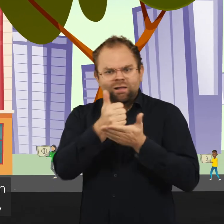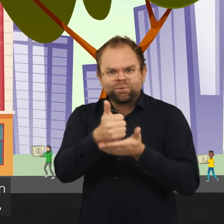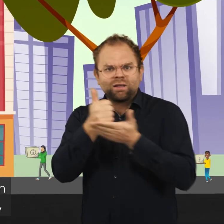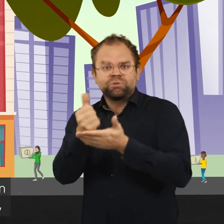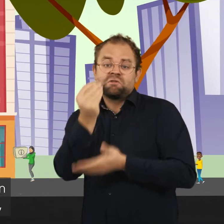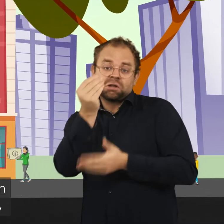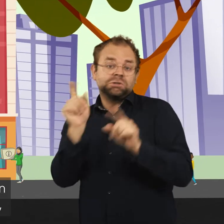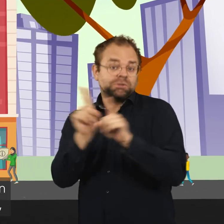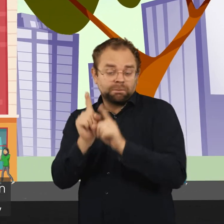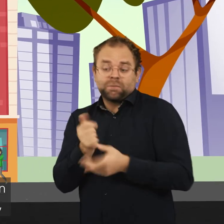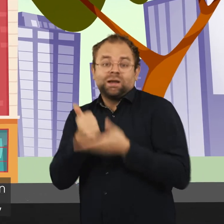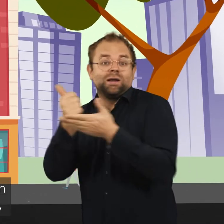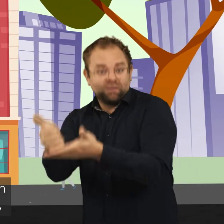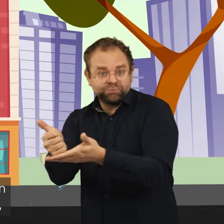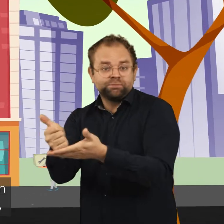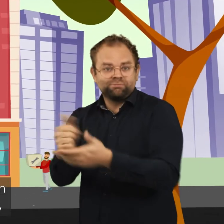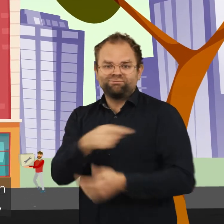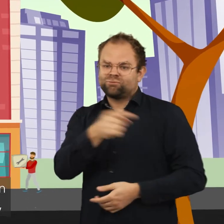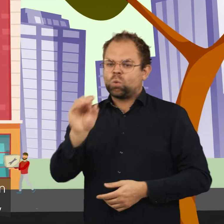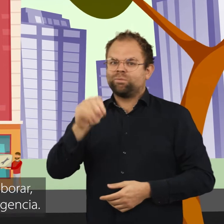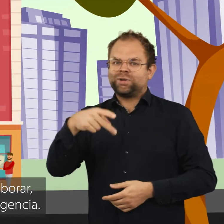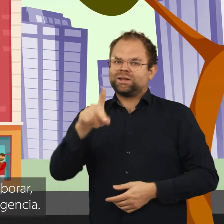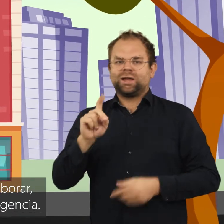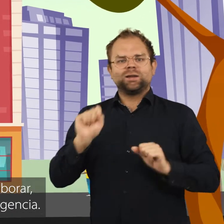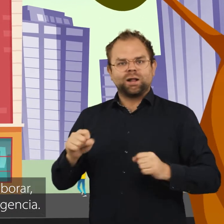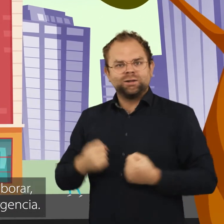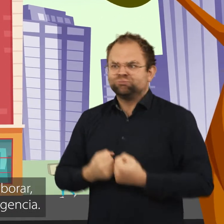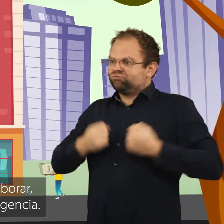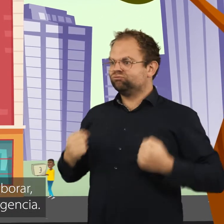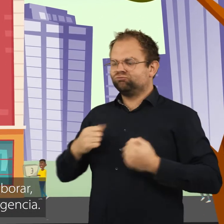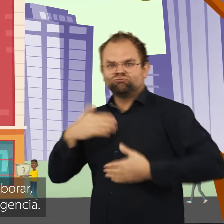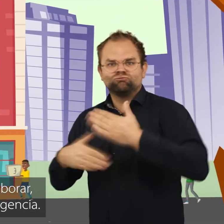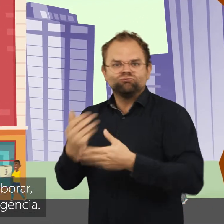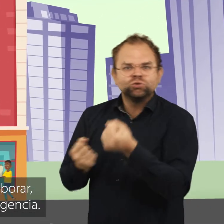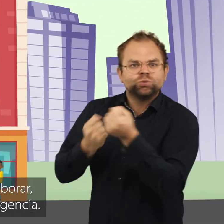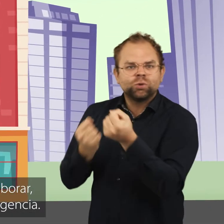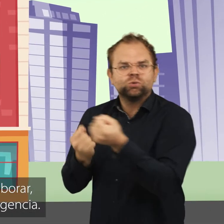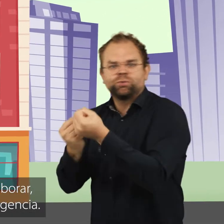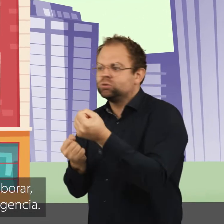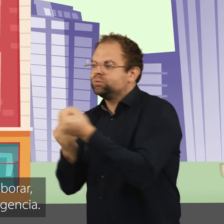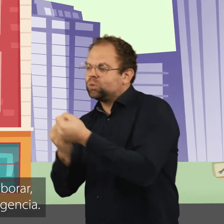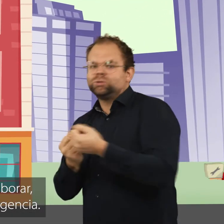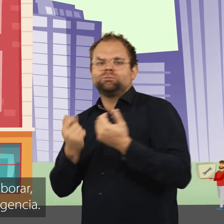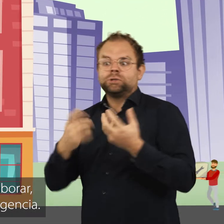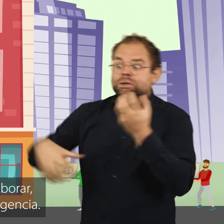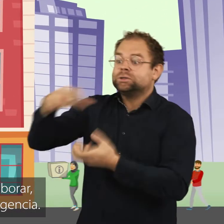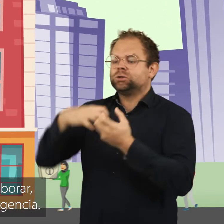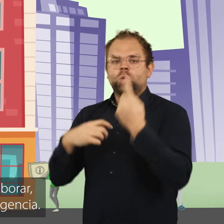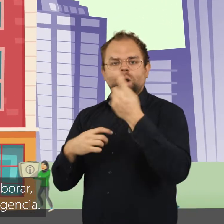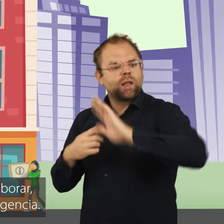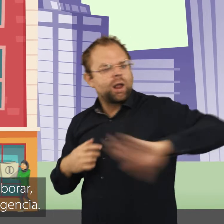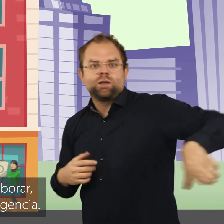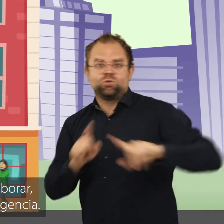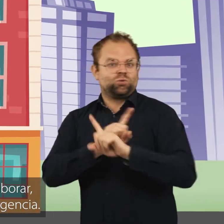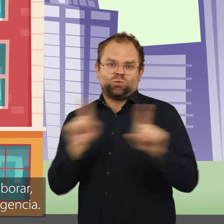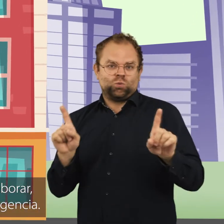adecuada dedicación de recursos, incluidos los financieros, para que las OPD puedan participar y colaborar sin dejar a nadie atrás en